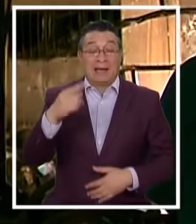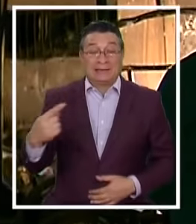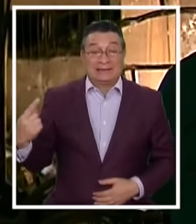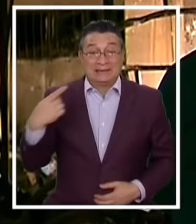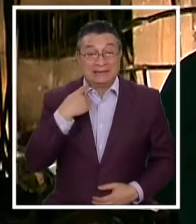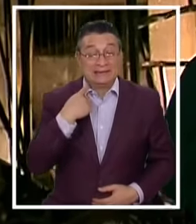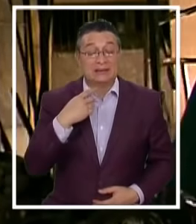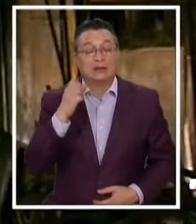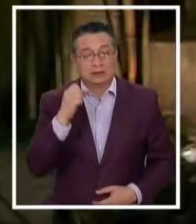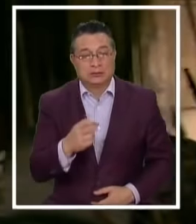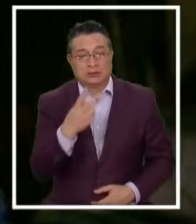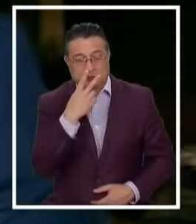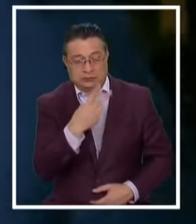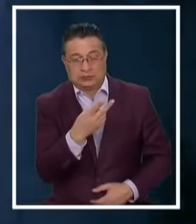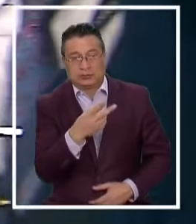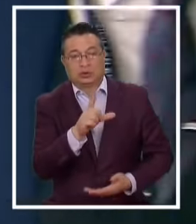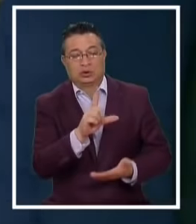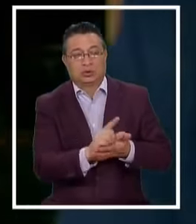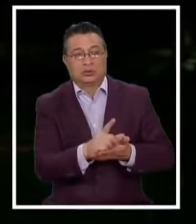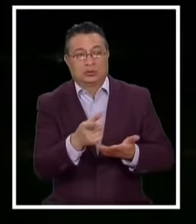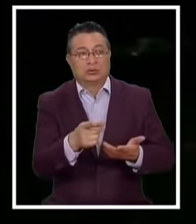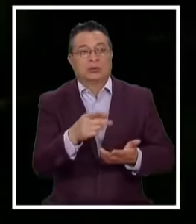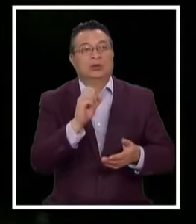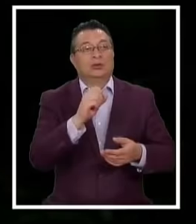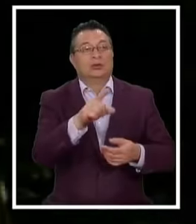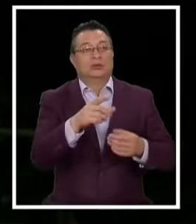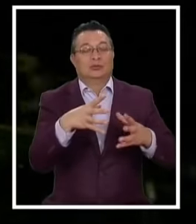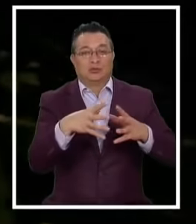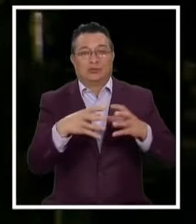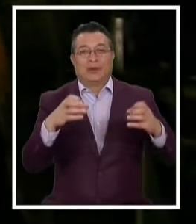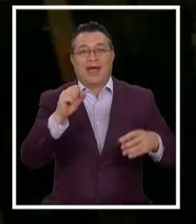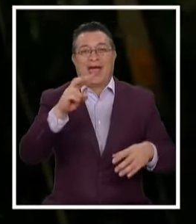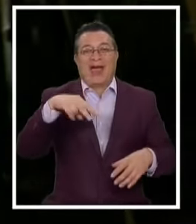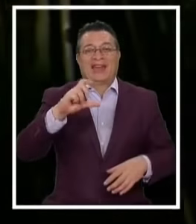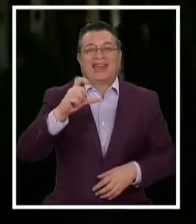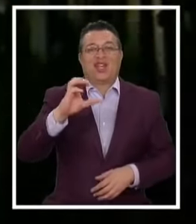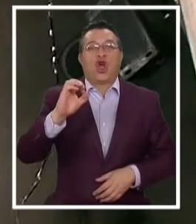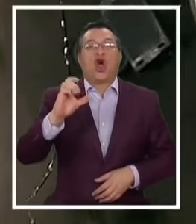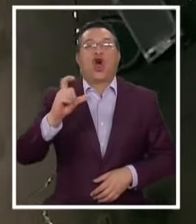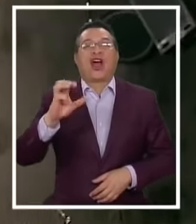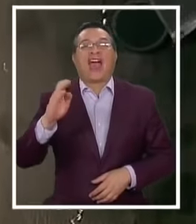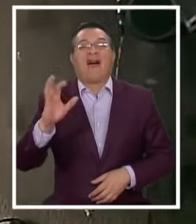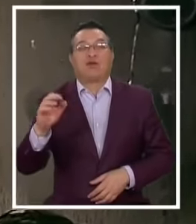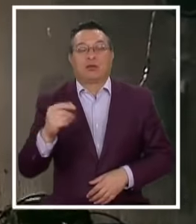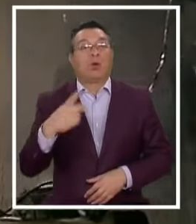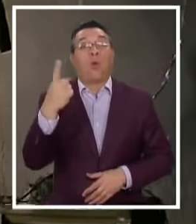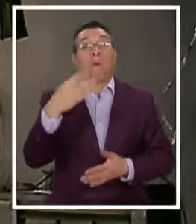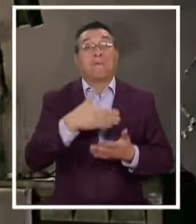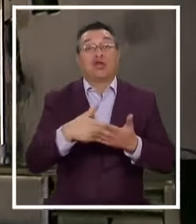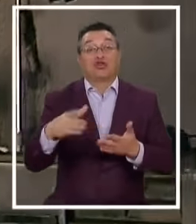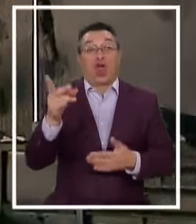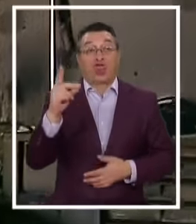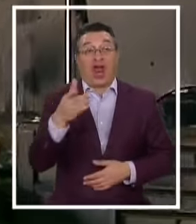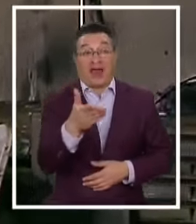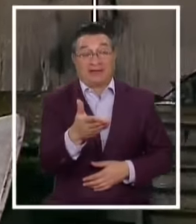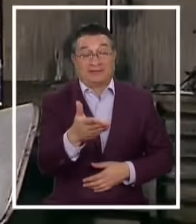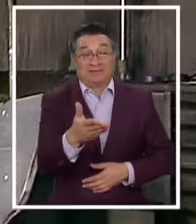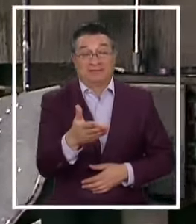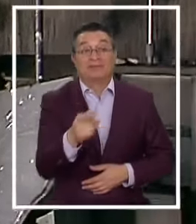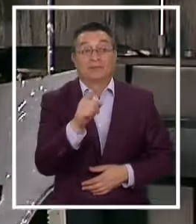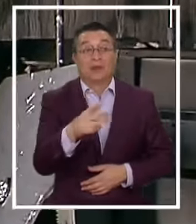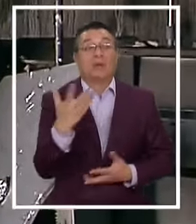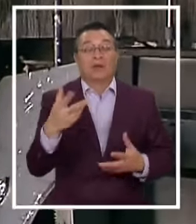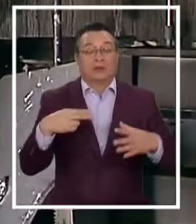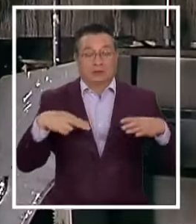pérdida El que podemos Visualizar en ese lugar Que es el angiógrafo Que tiene un costo Alrededor de un millón De dólares El angiógrafo Es un equipo Que se utiliza